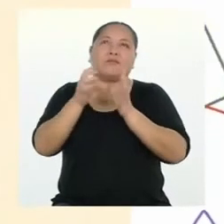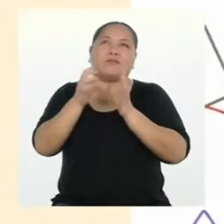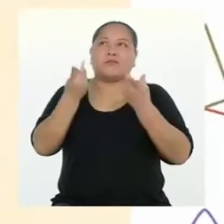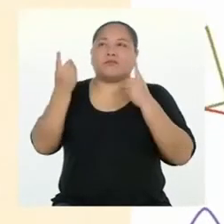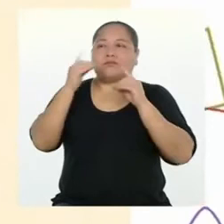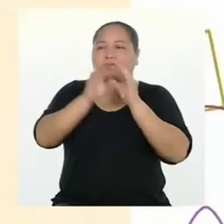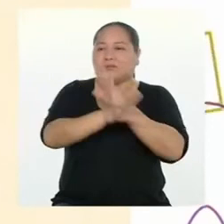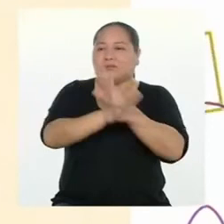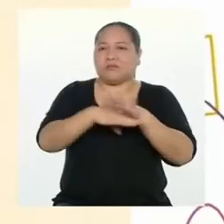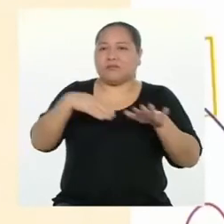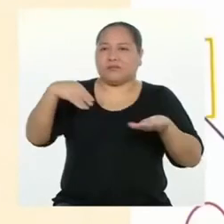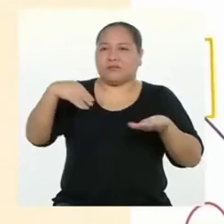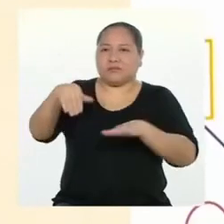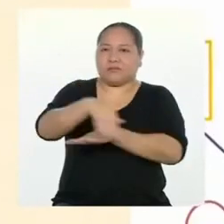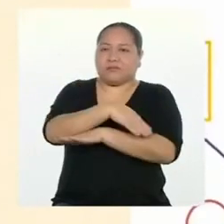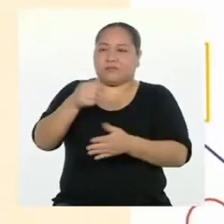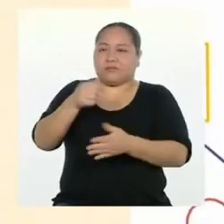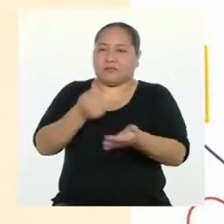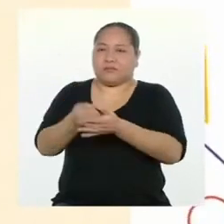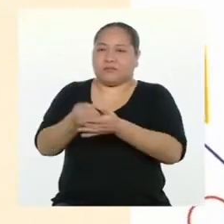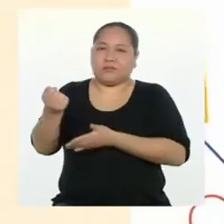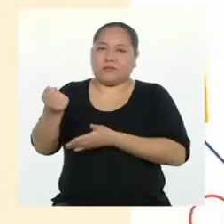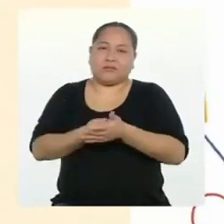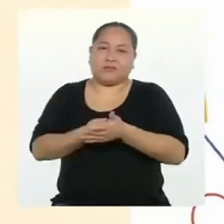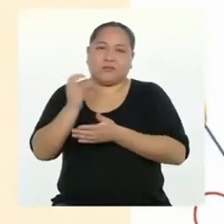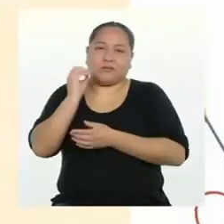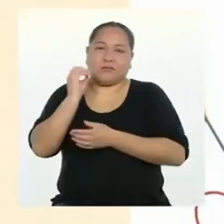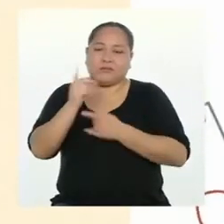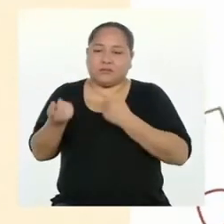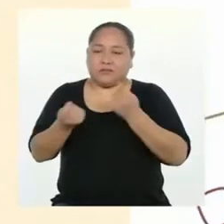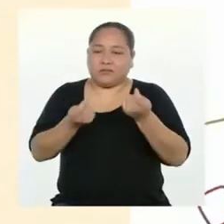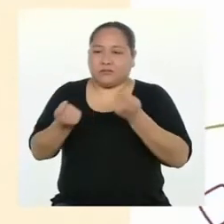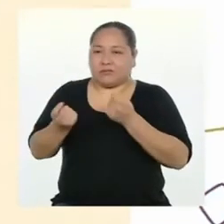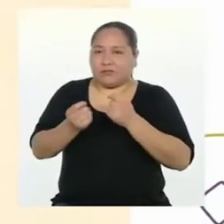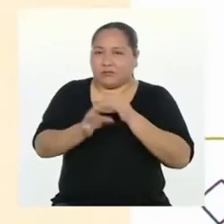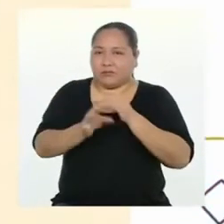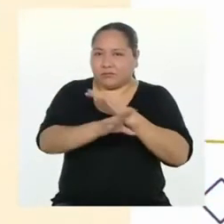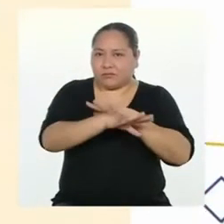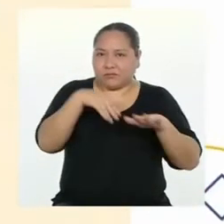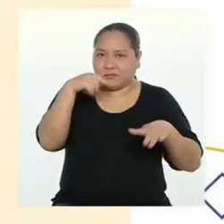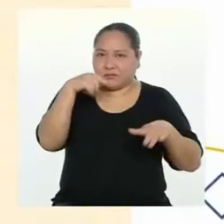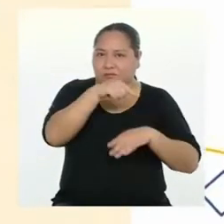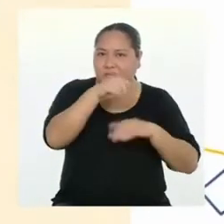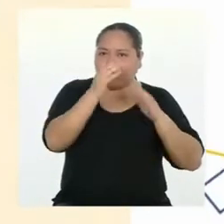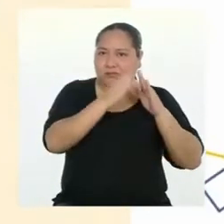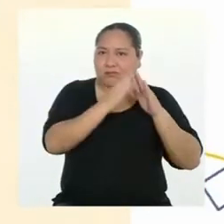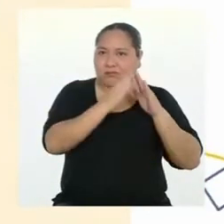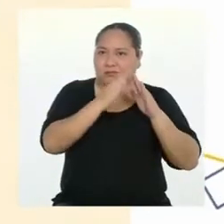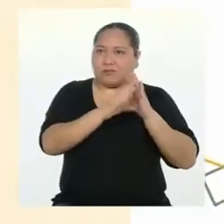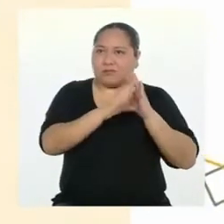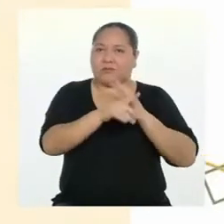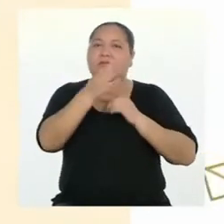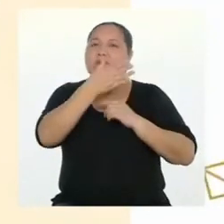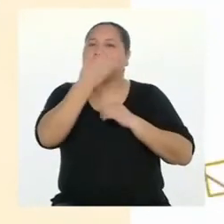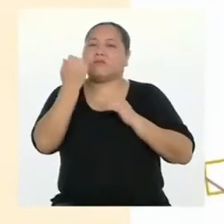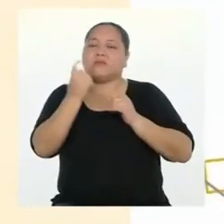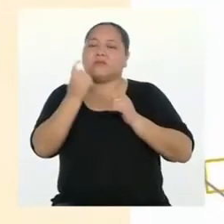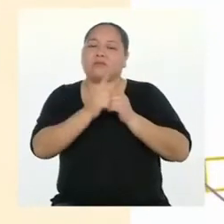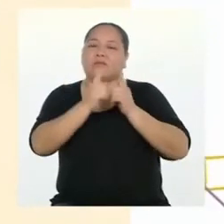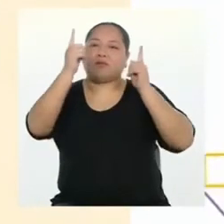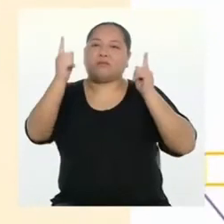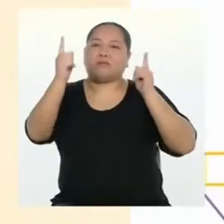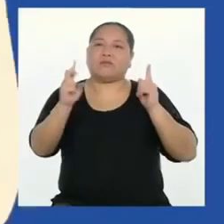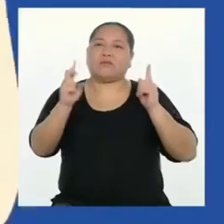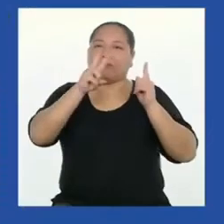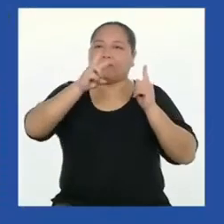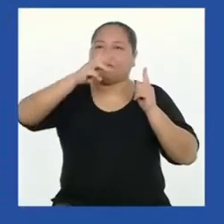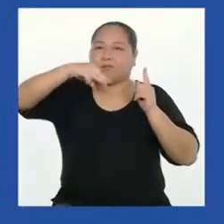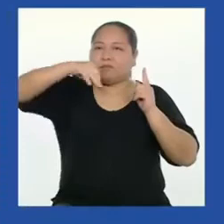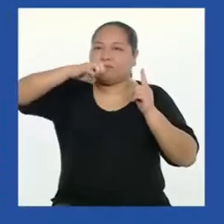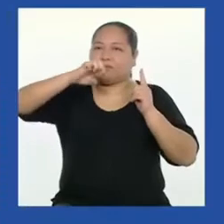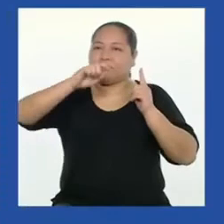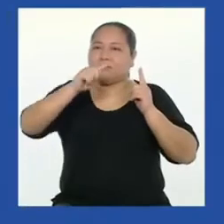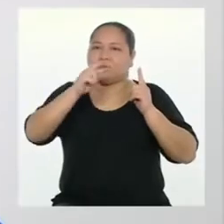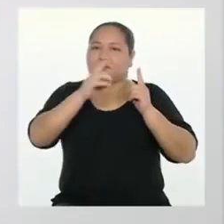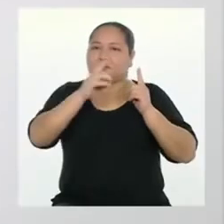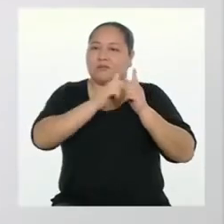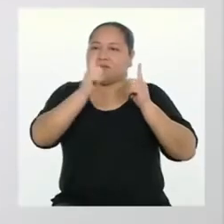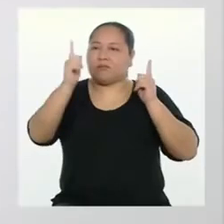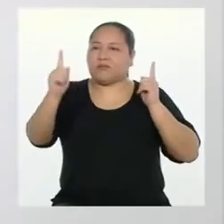tenemos que salir a la calle a hacer compras o alguna gestión fuera de casa, es recomendable estar por lo menos a dos metros de distancia de otros.